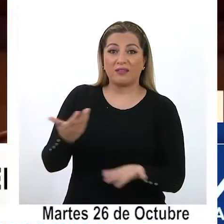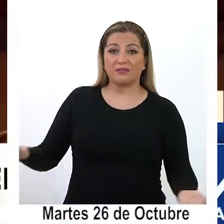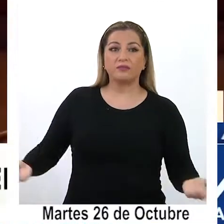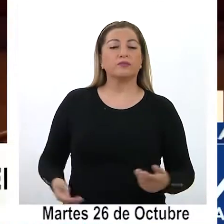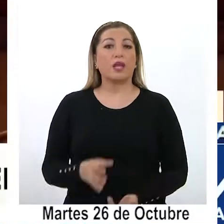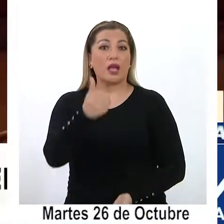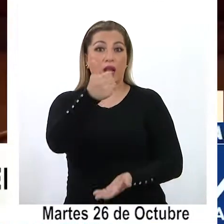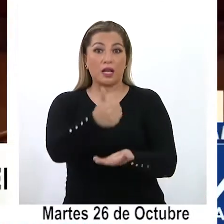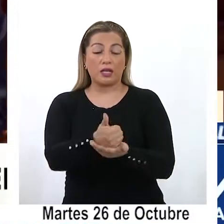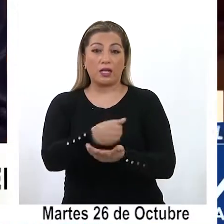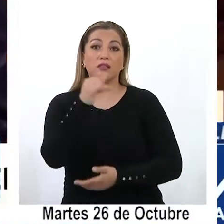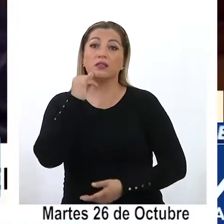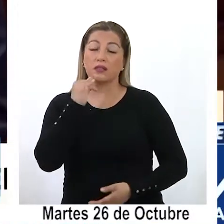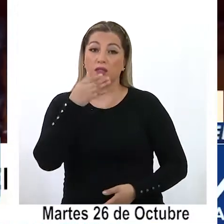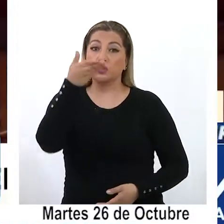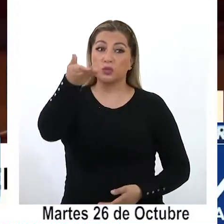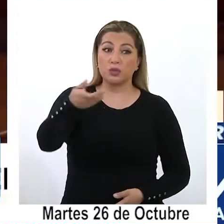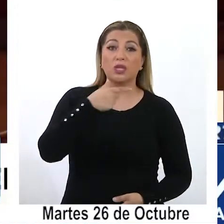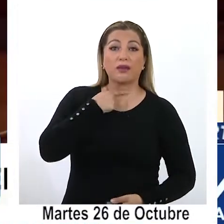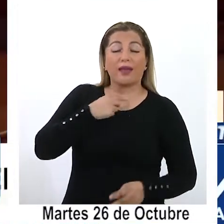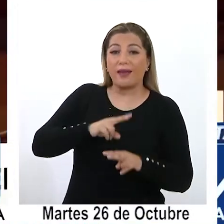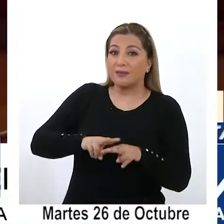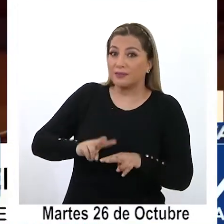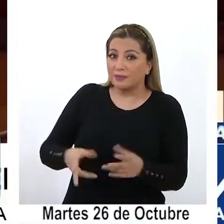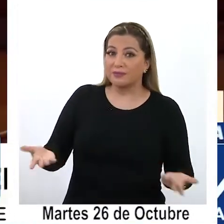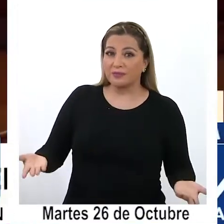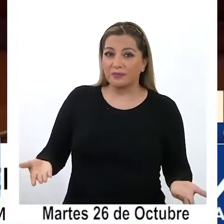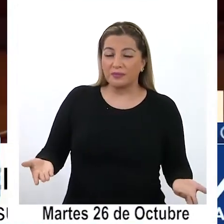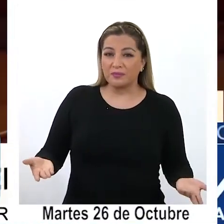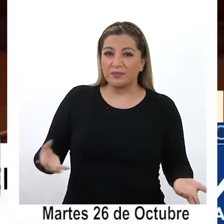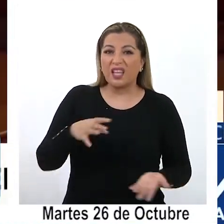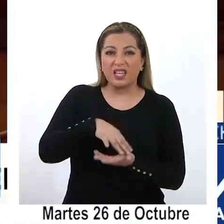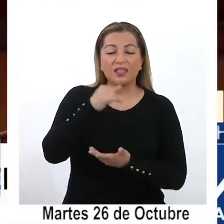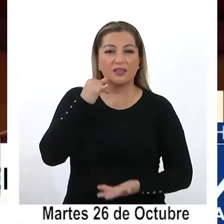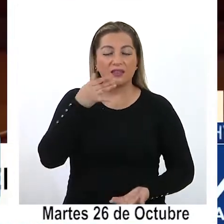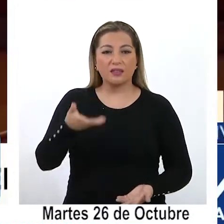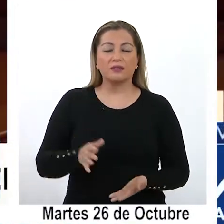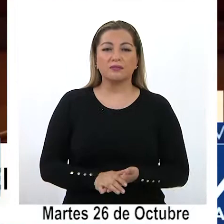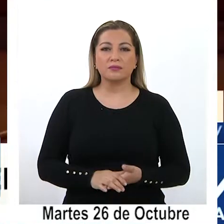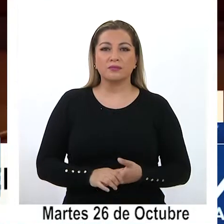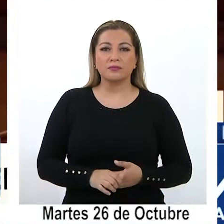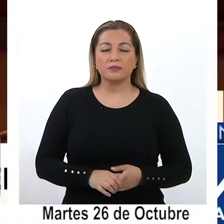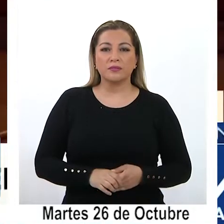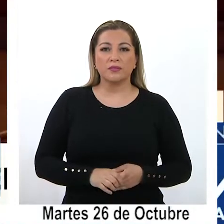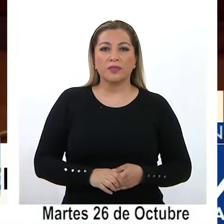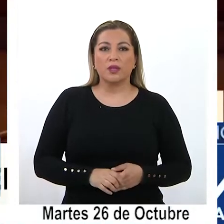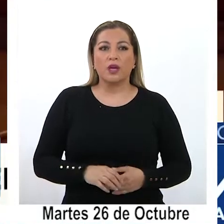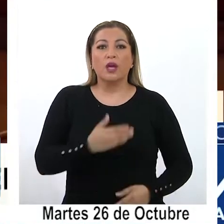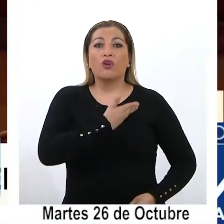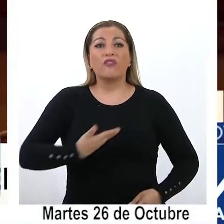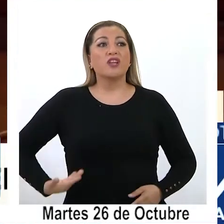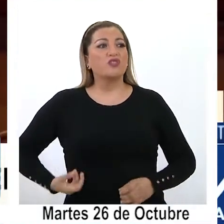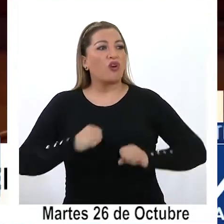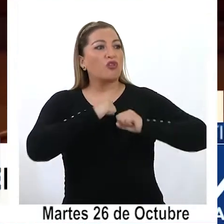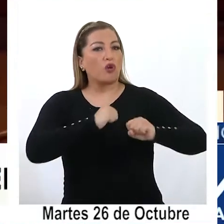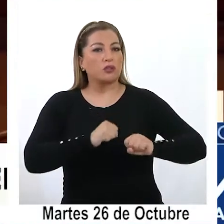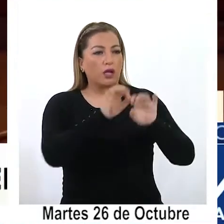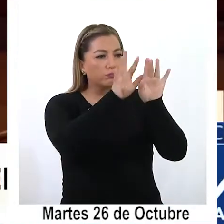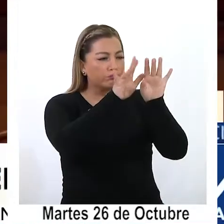mismo alcalde de Iquique, si usted quiere llevarlo a esa comuna, recurrió contra el gobierno en su momento,